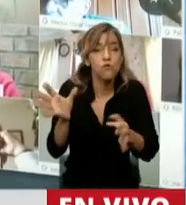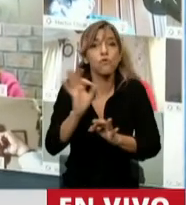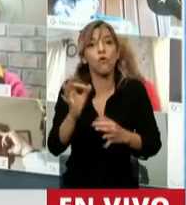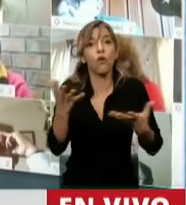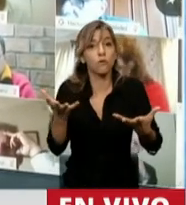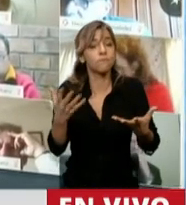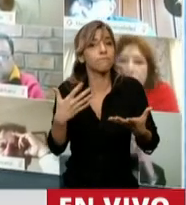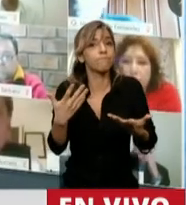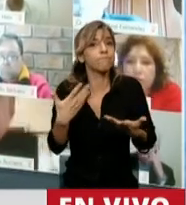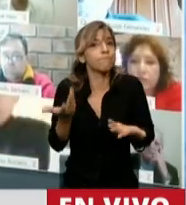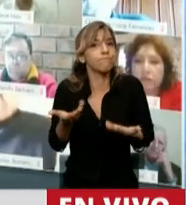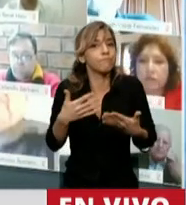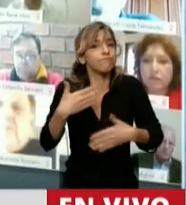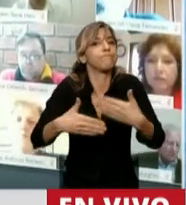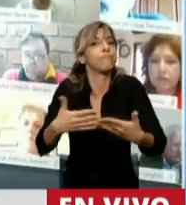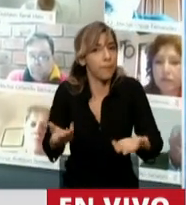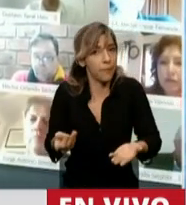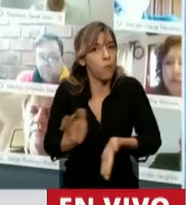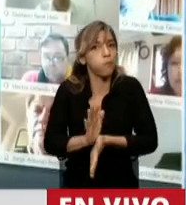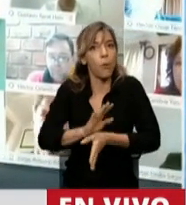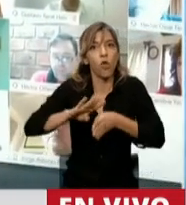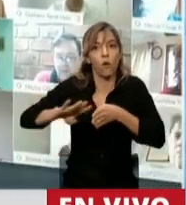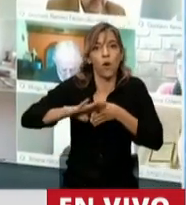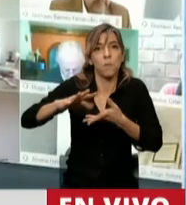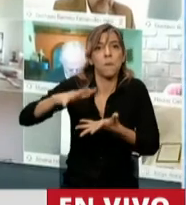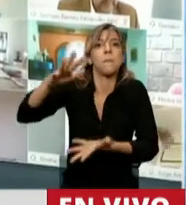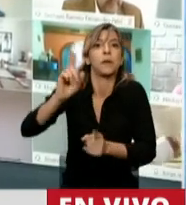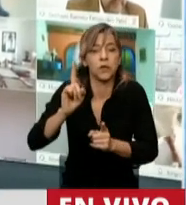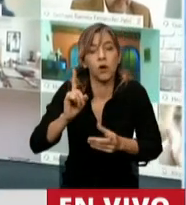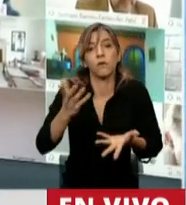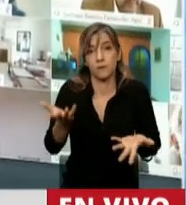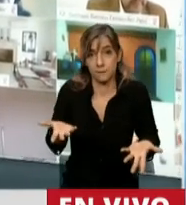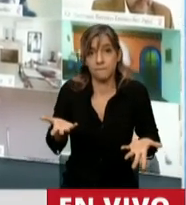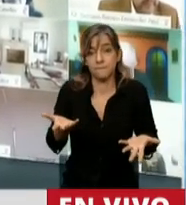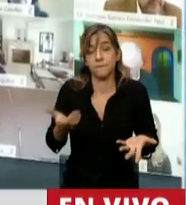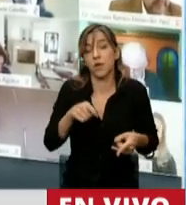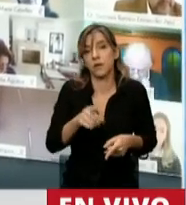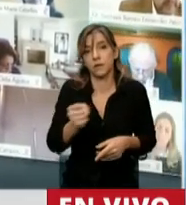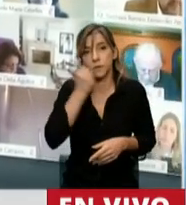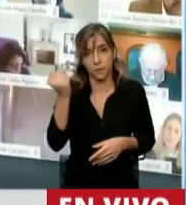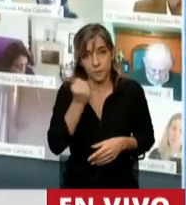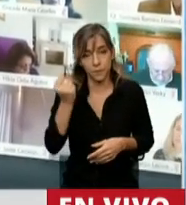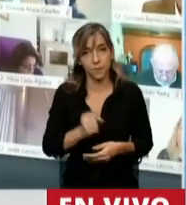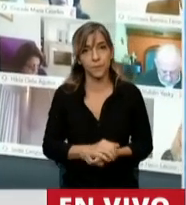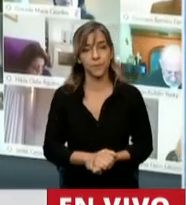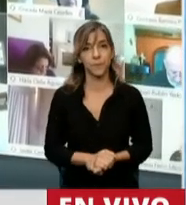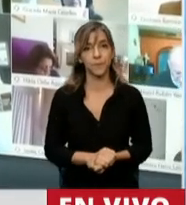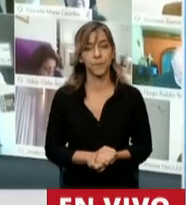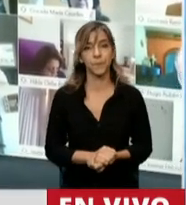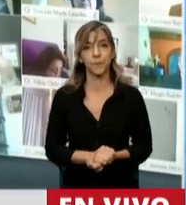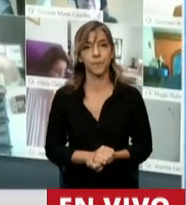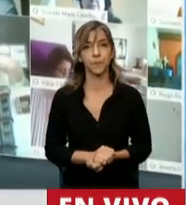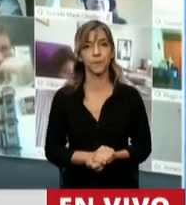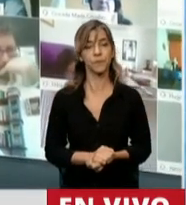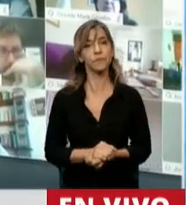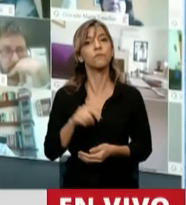entrar en el endeudamiento. Y digo, agradecer la incorporación de la cláusula en el marco